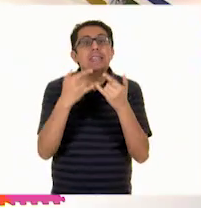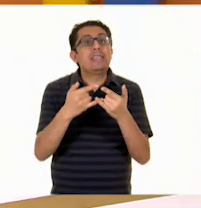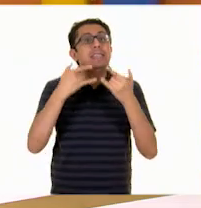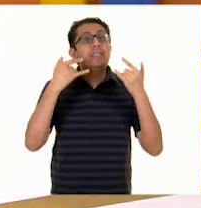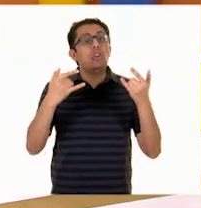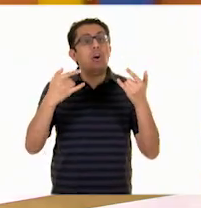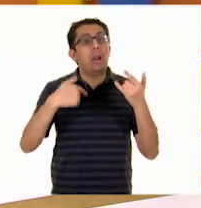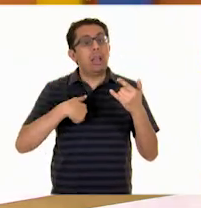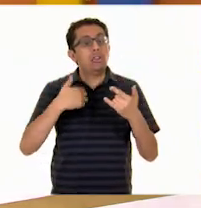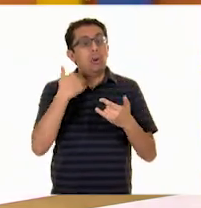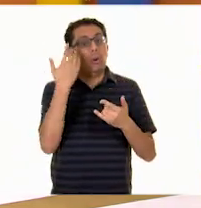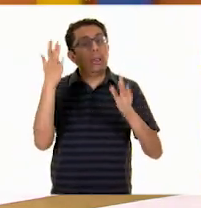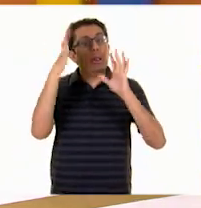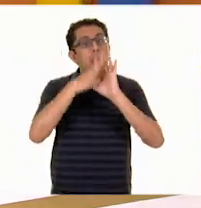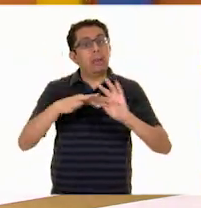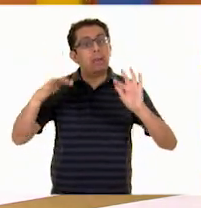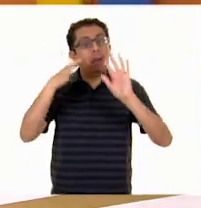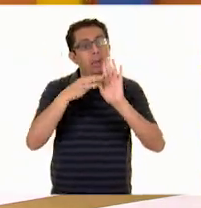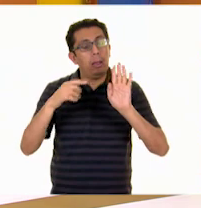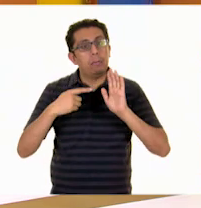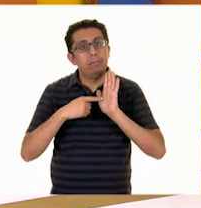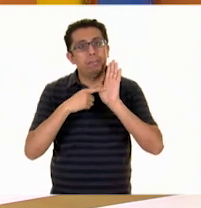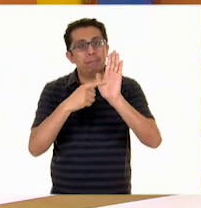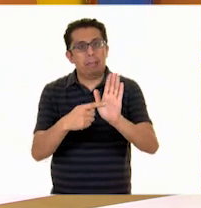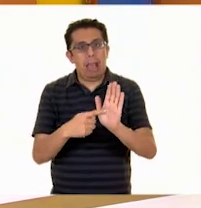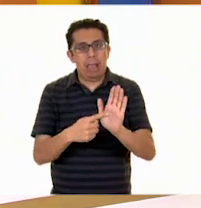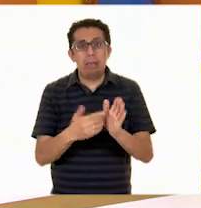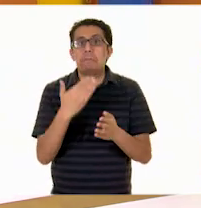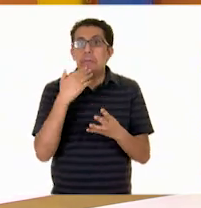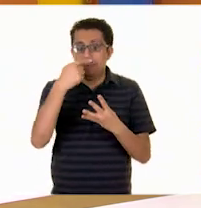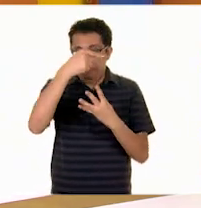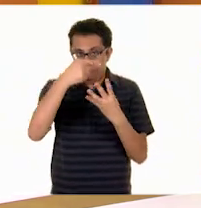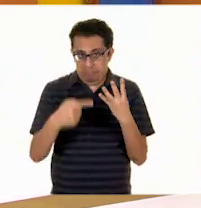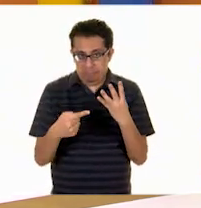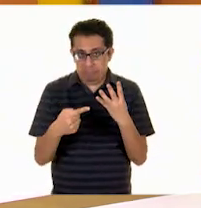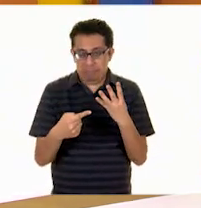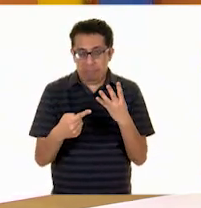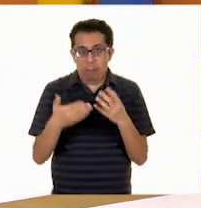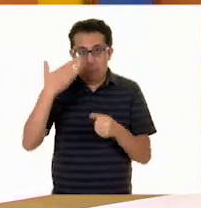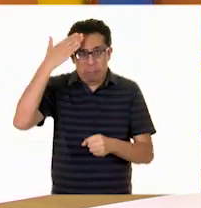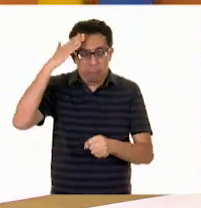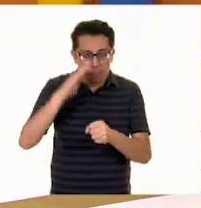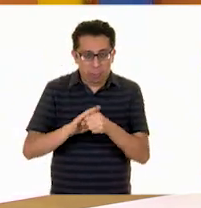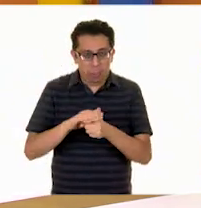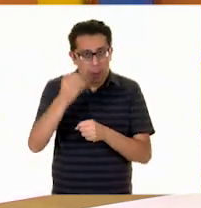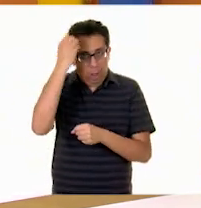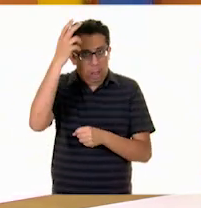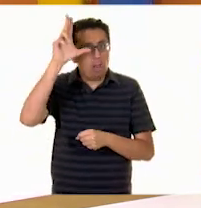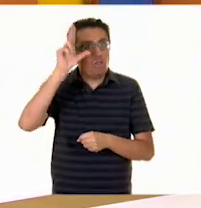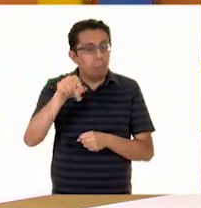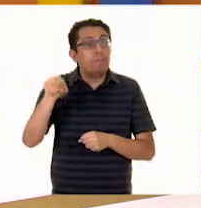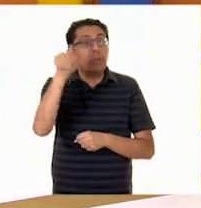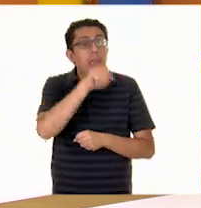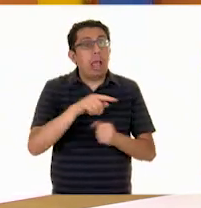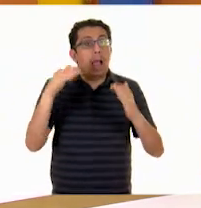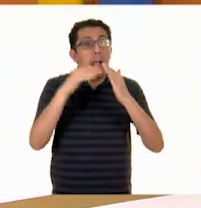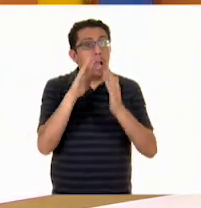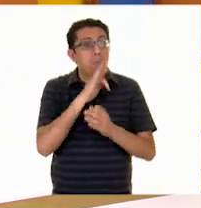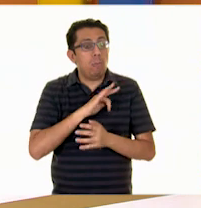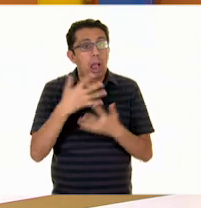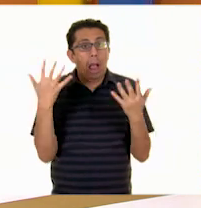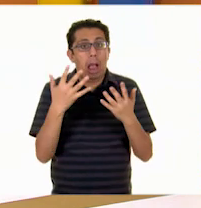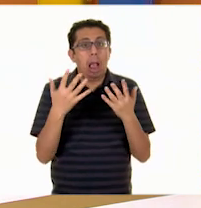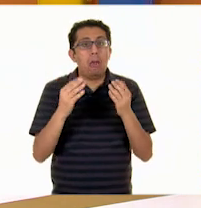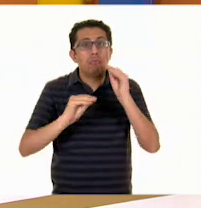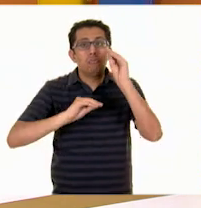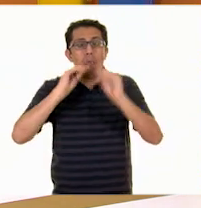queremos contar. Eso es, muy bien, no se les olvide. Entonces, podemos hacer en casa, en el museo,